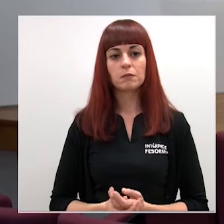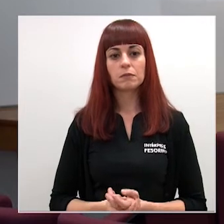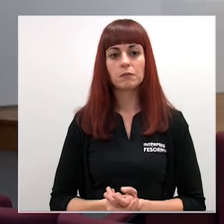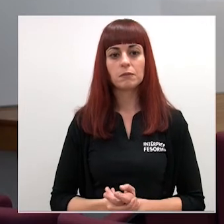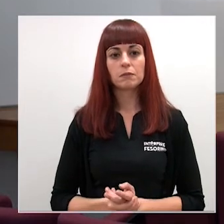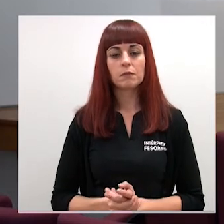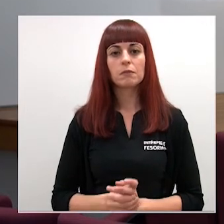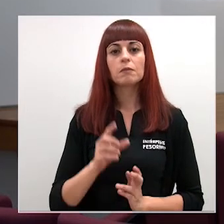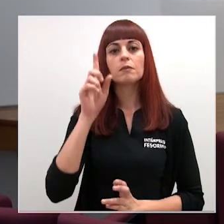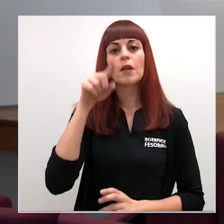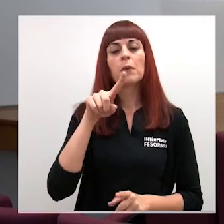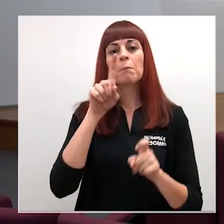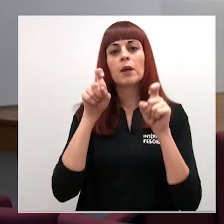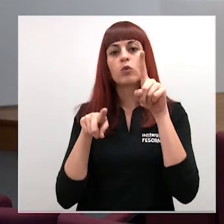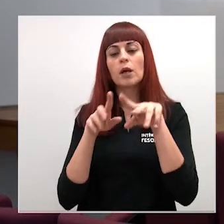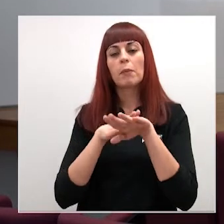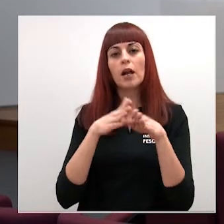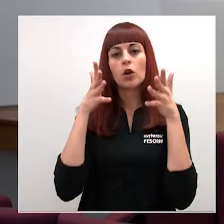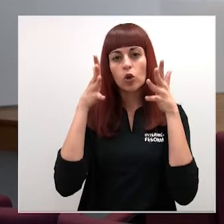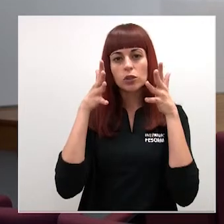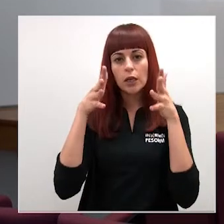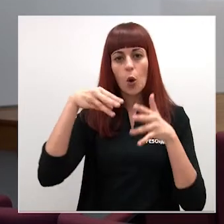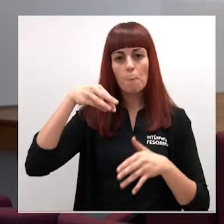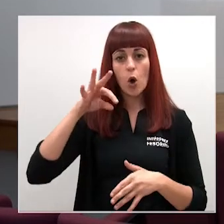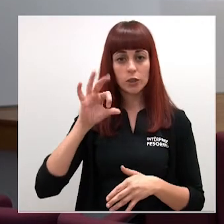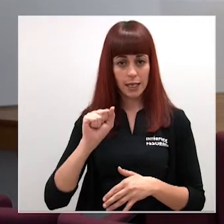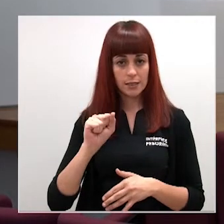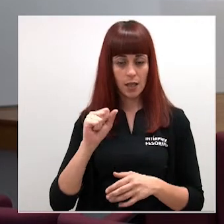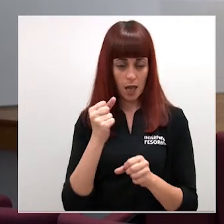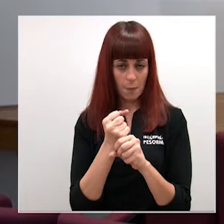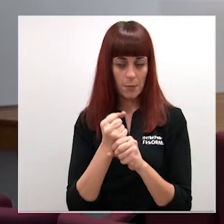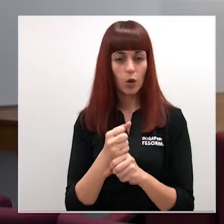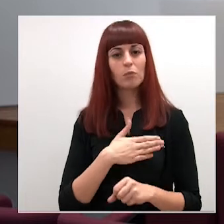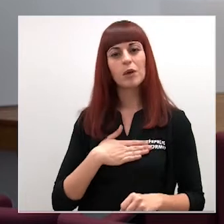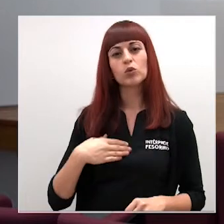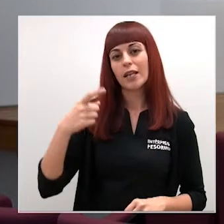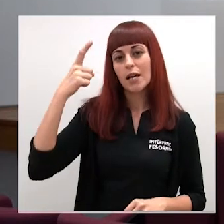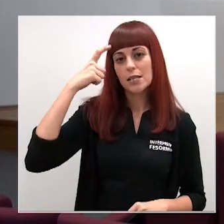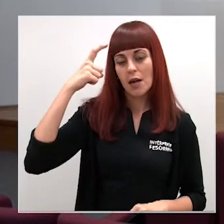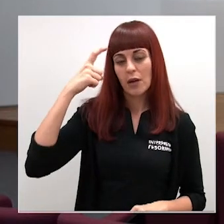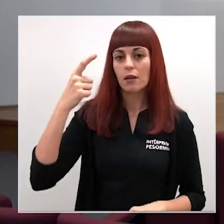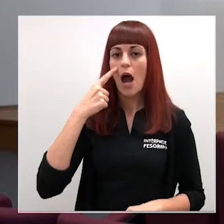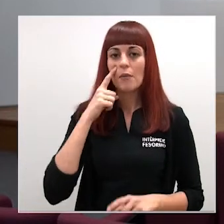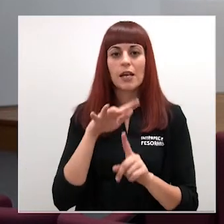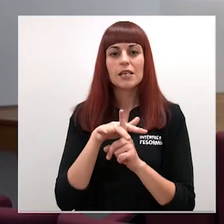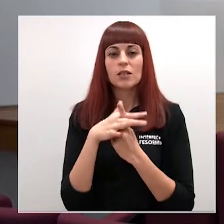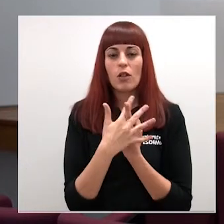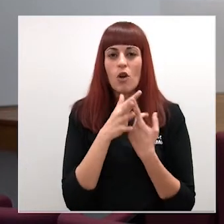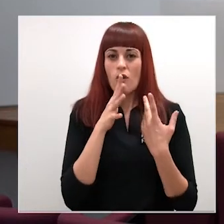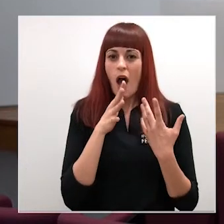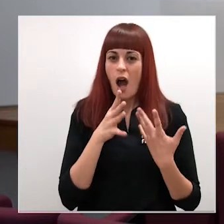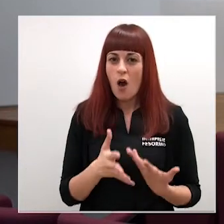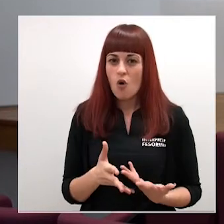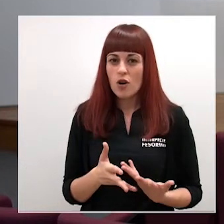también para el consejero Miguel Motas me gustaría saber en qué situación se encuentra actualmente